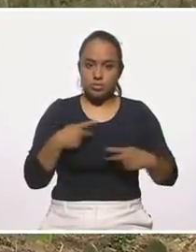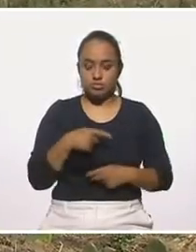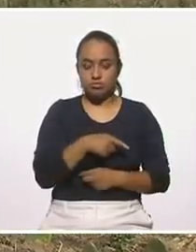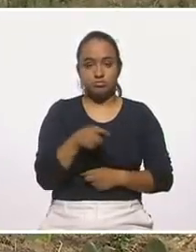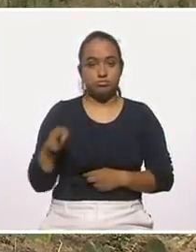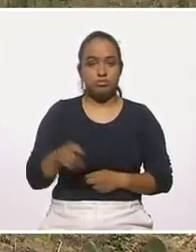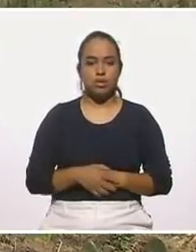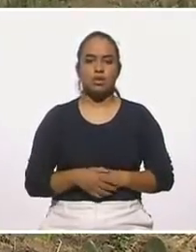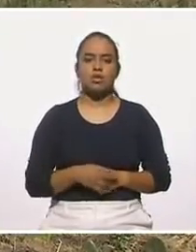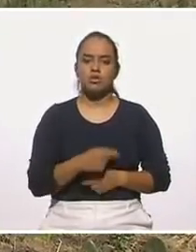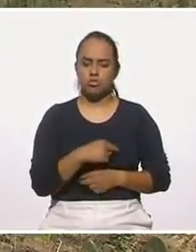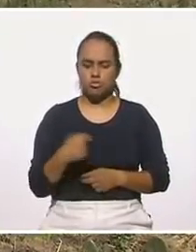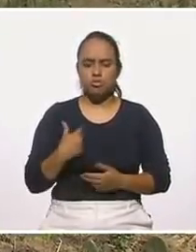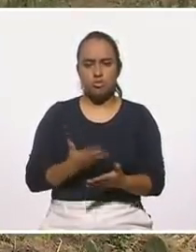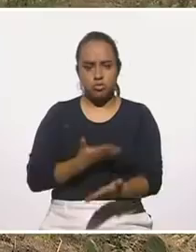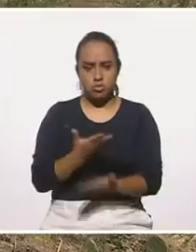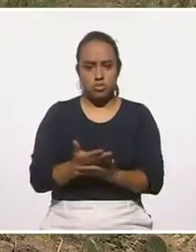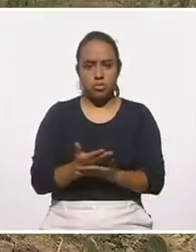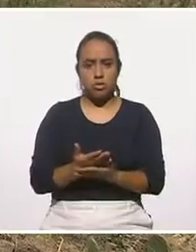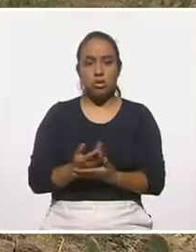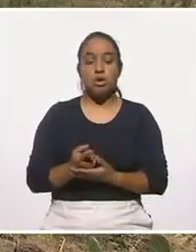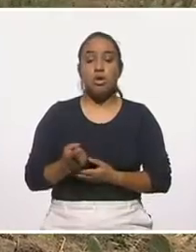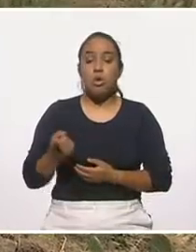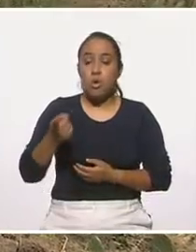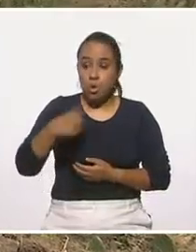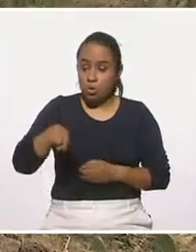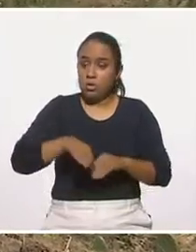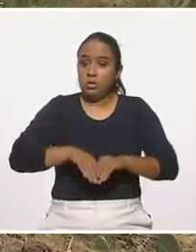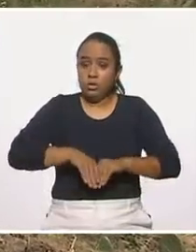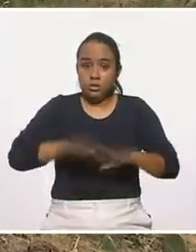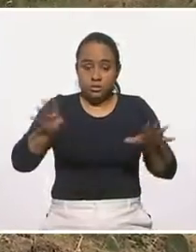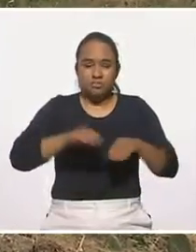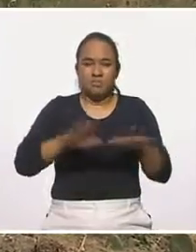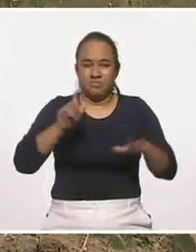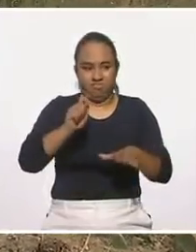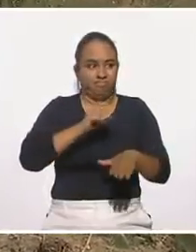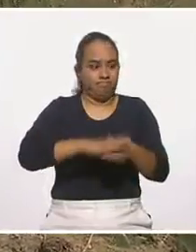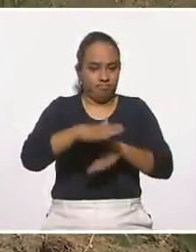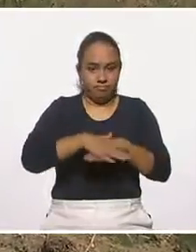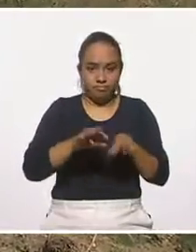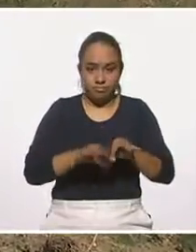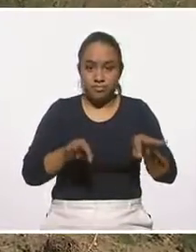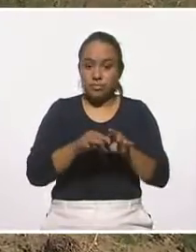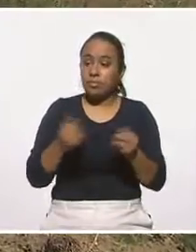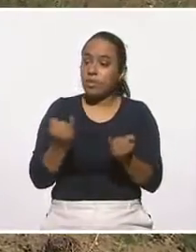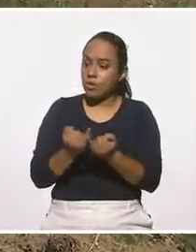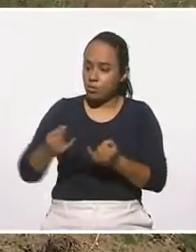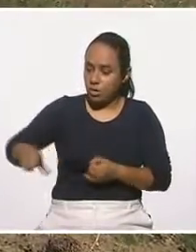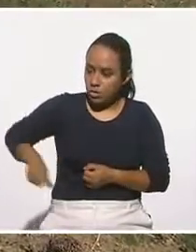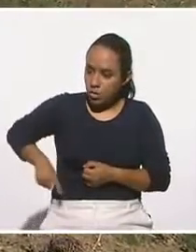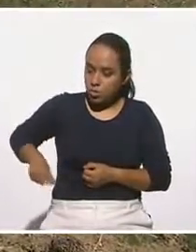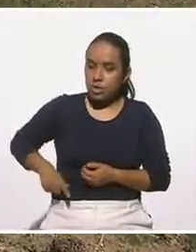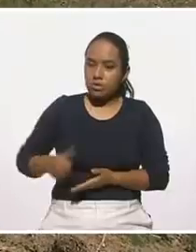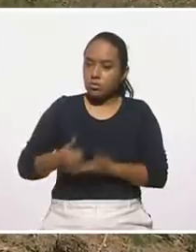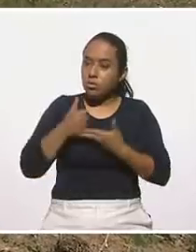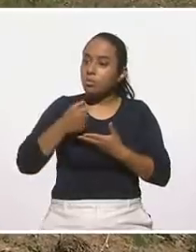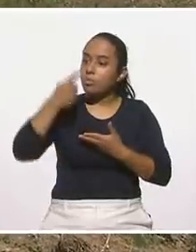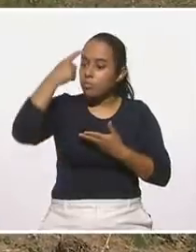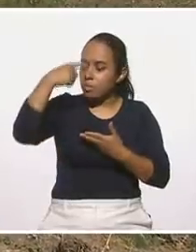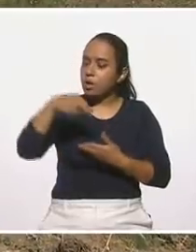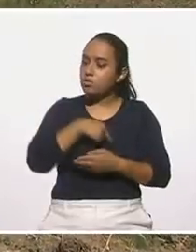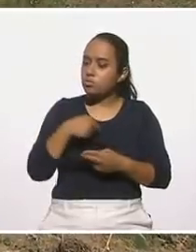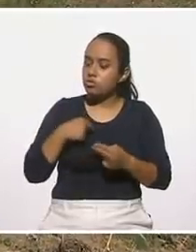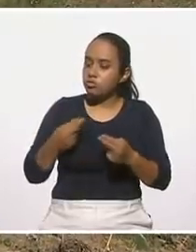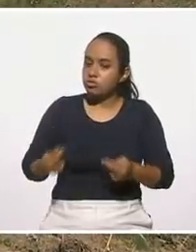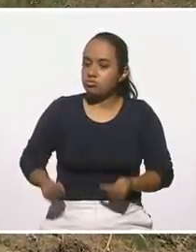Sí, les pedimos que hagan la mejor difusión, y bueno, pues que también el gobierno nos ayude a entrar a todos los mercados, para